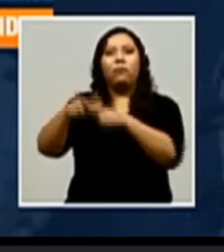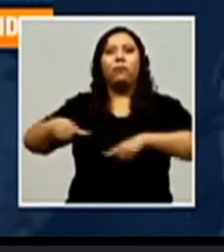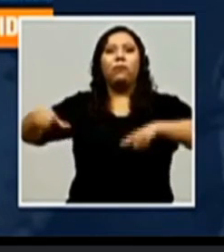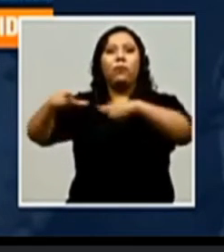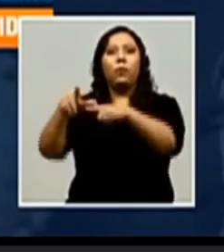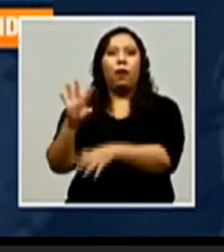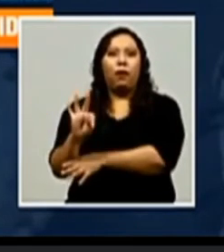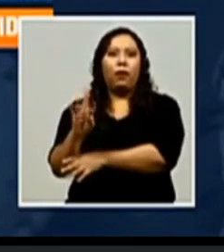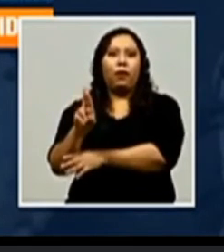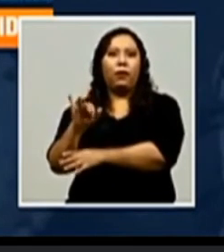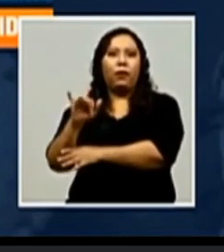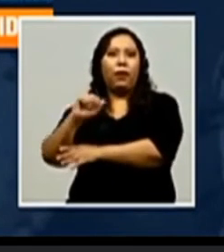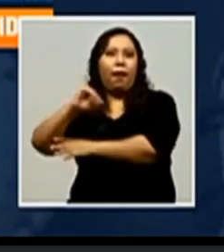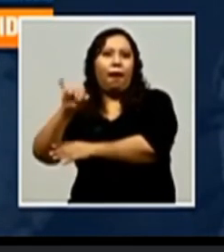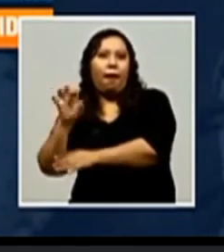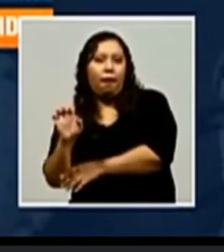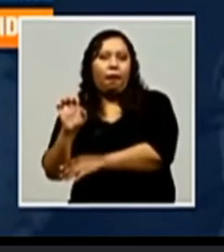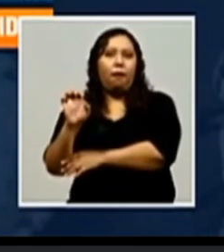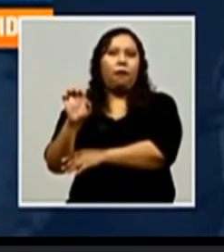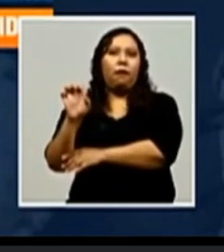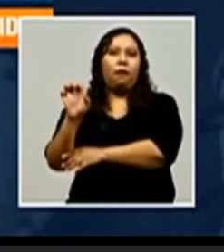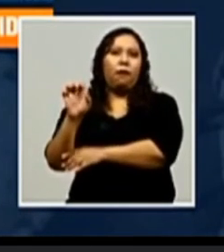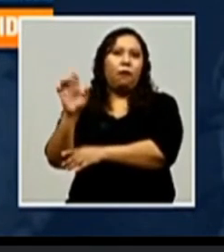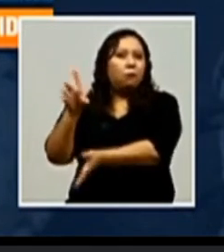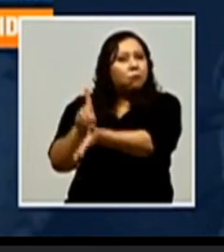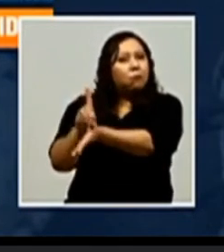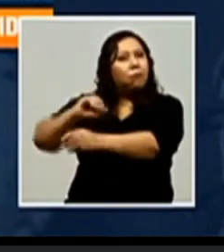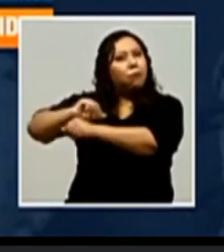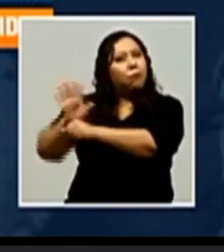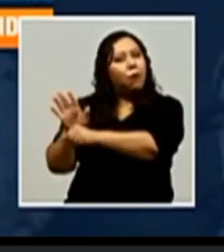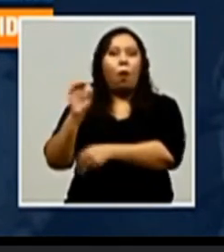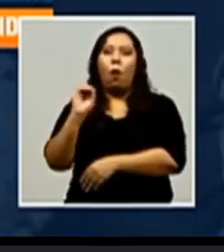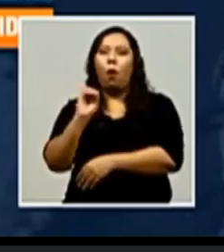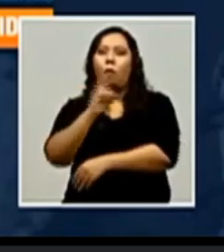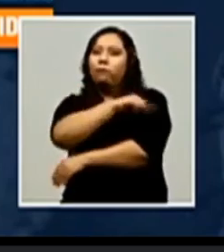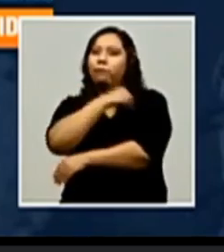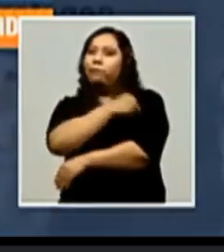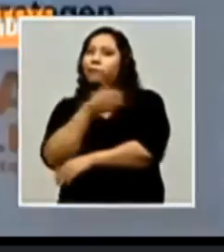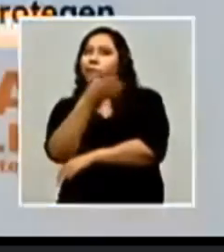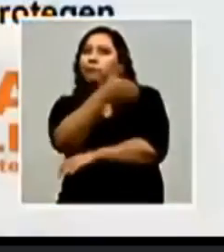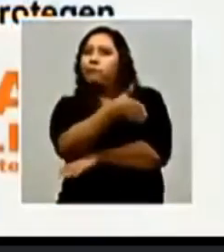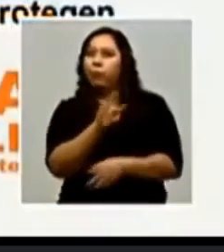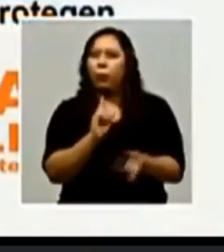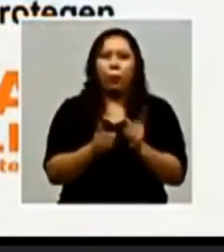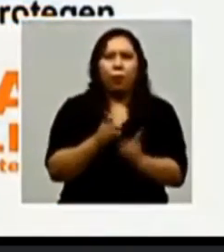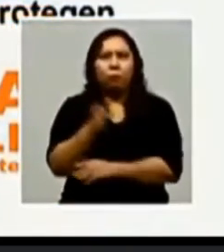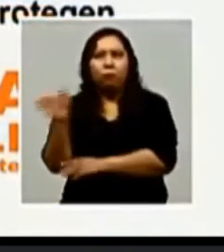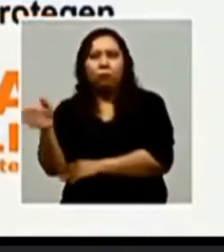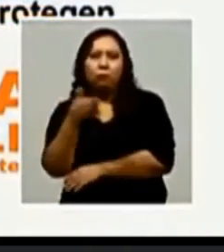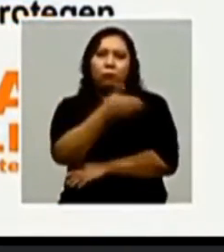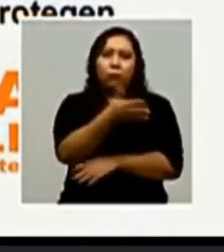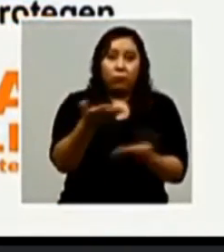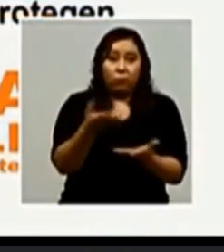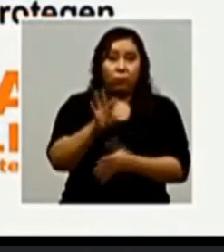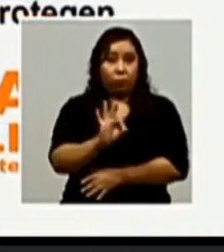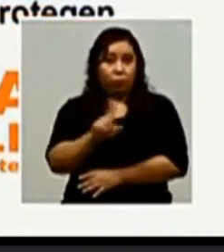el país y funciona a los 7 días de la semana o si debe de acudir a un centro hospitalario. Llame al 911.